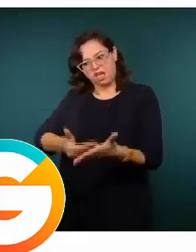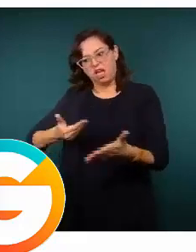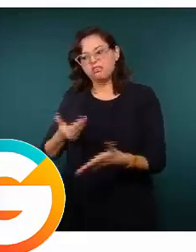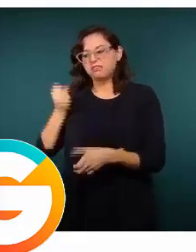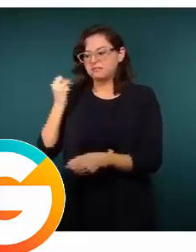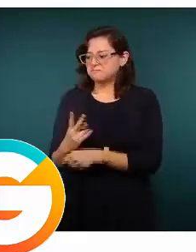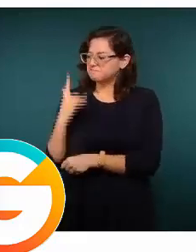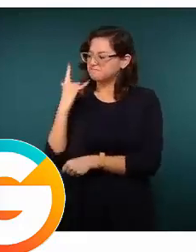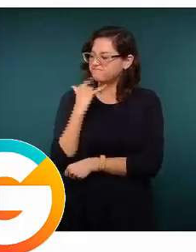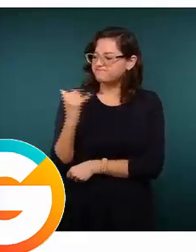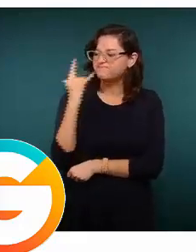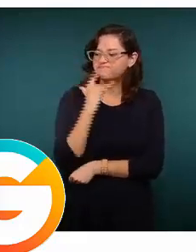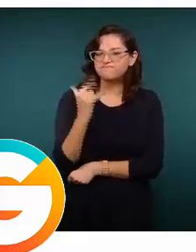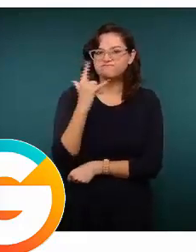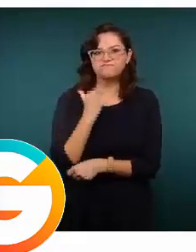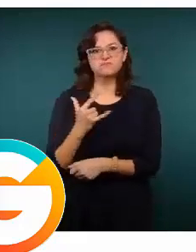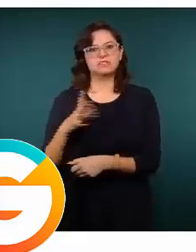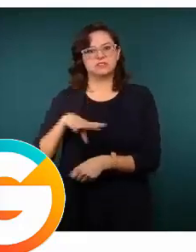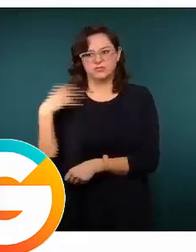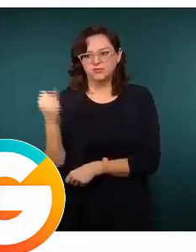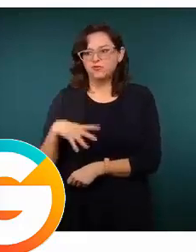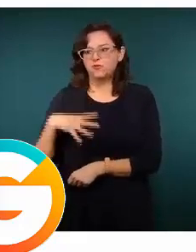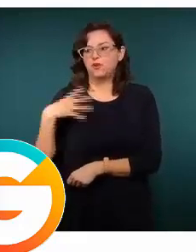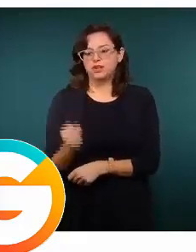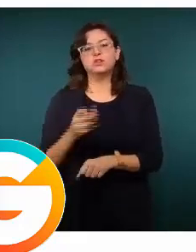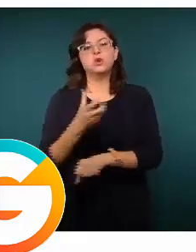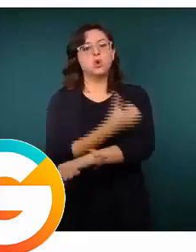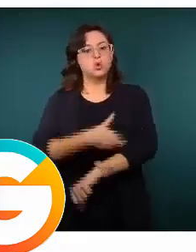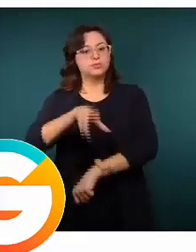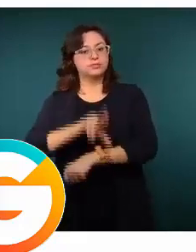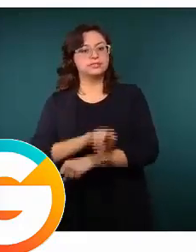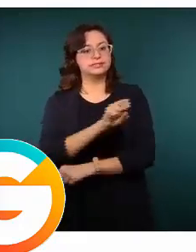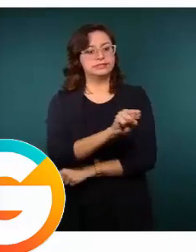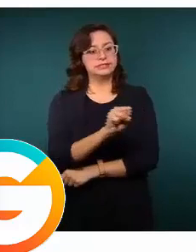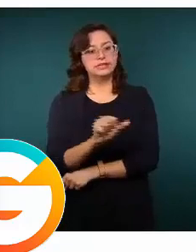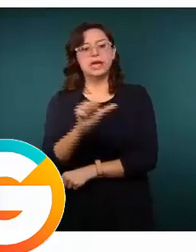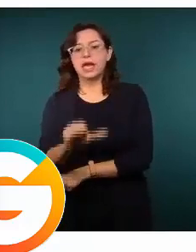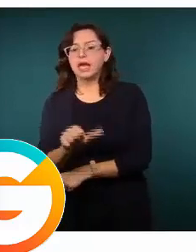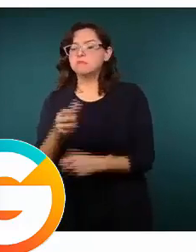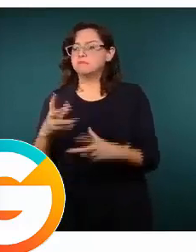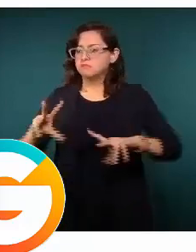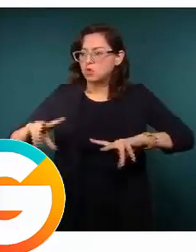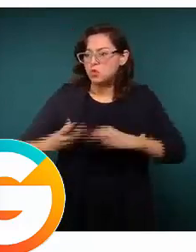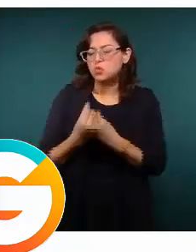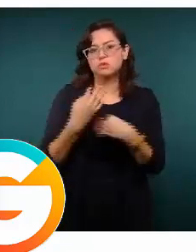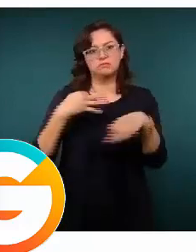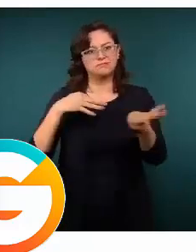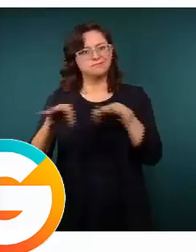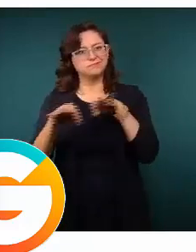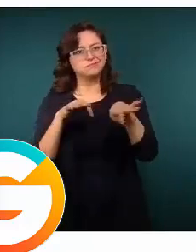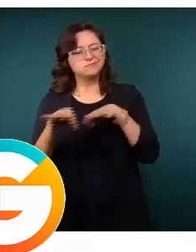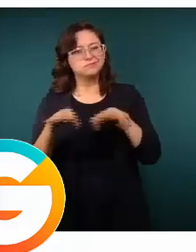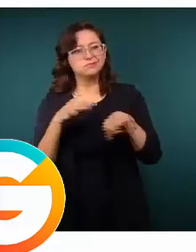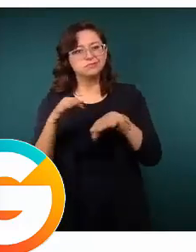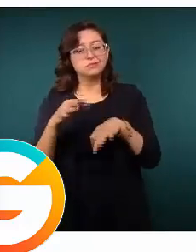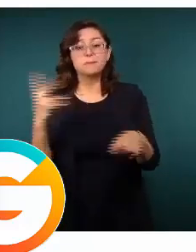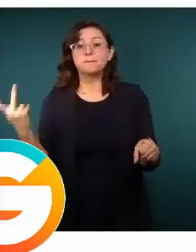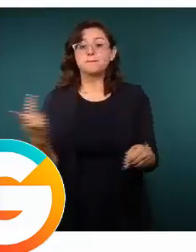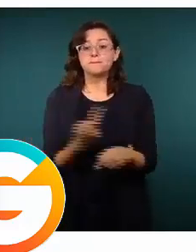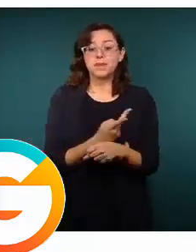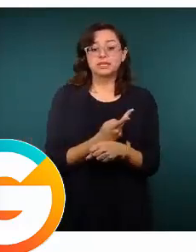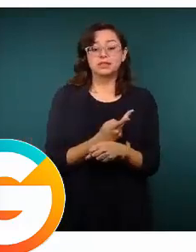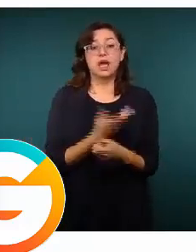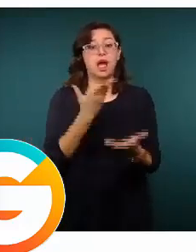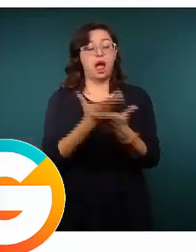haciendo, a todo este trabajo coordinado con la Secretaría de Salud del gobierno federal, es que se ha logrado pasar a un